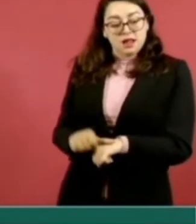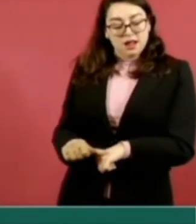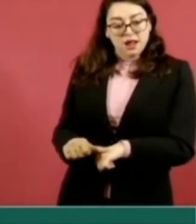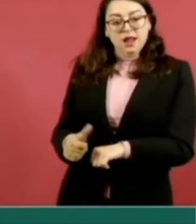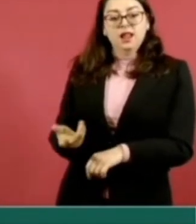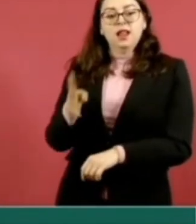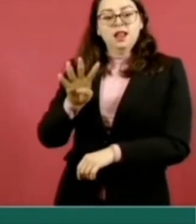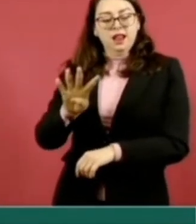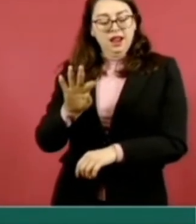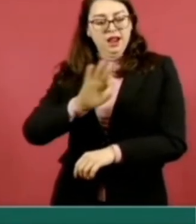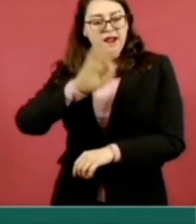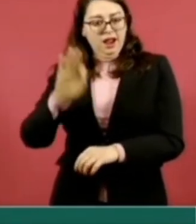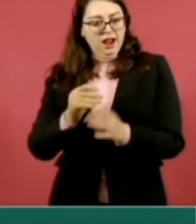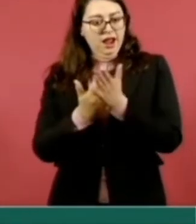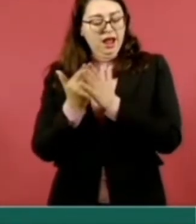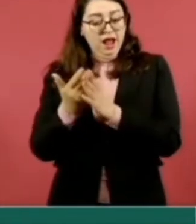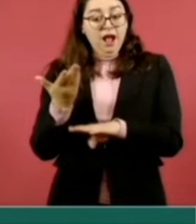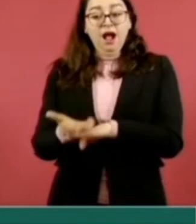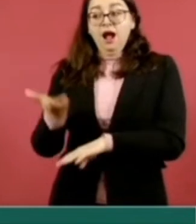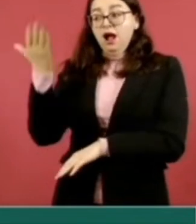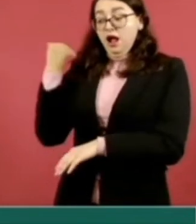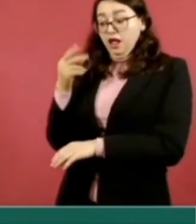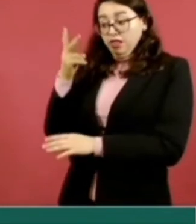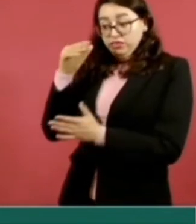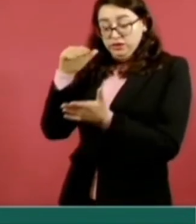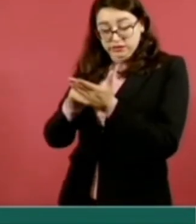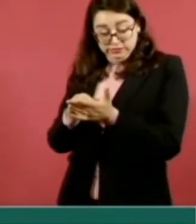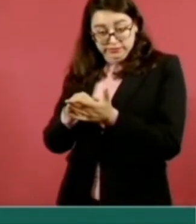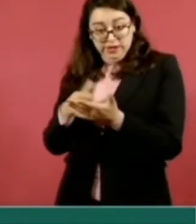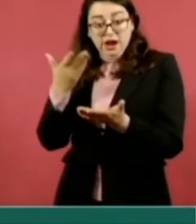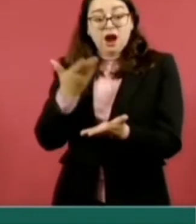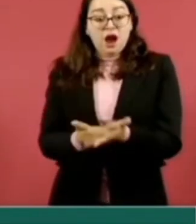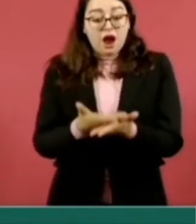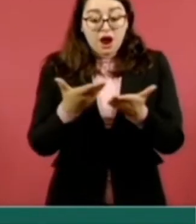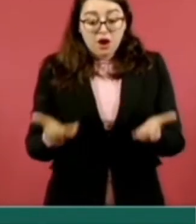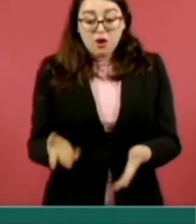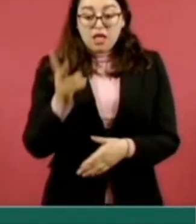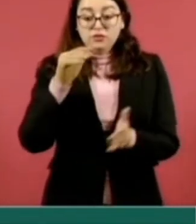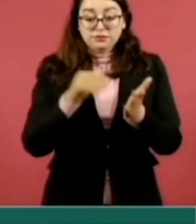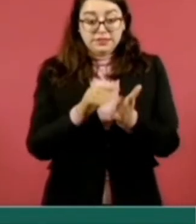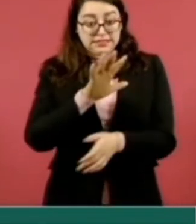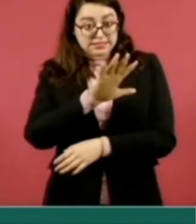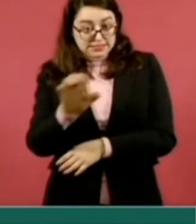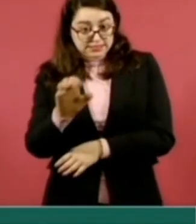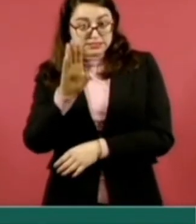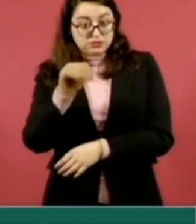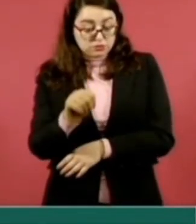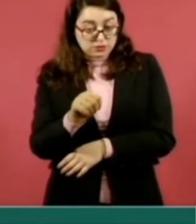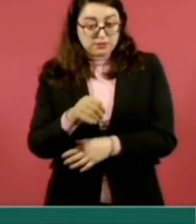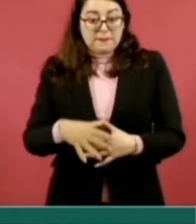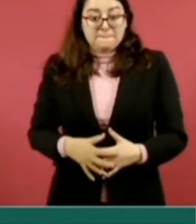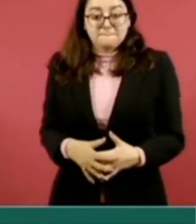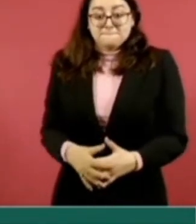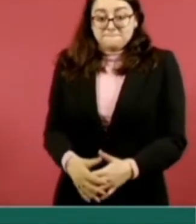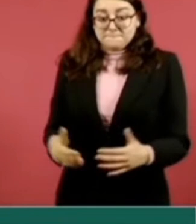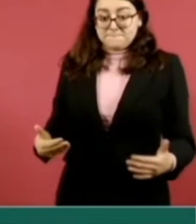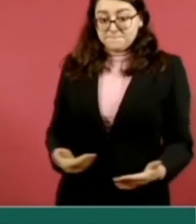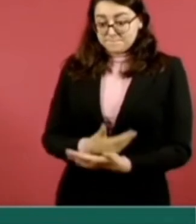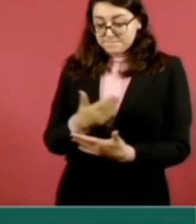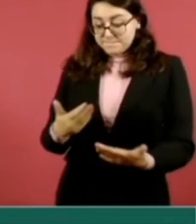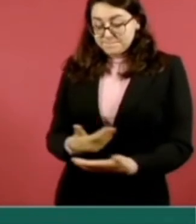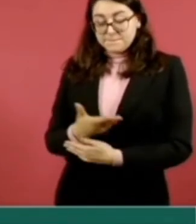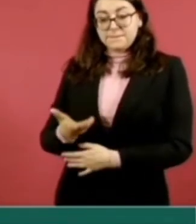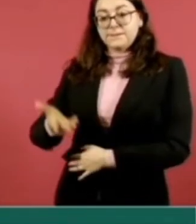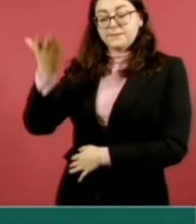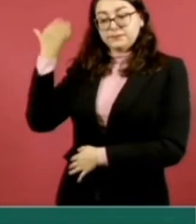incremento del 19 por ciento, pasaron de 2 mil 108 a 2 mil 509. Los partos también tuvieron un incremento del 4 por ciento,